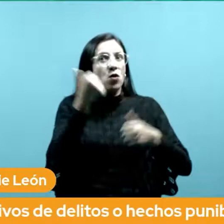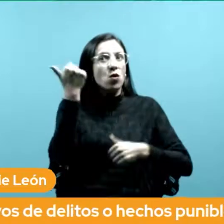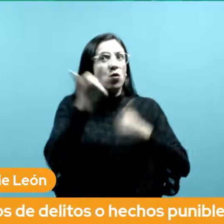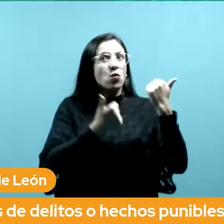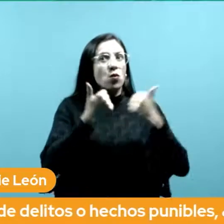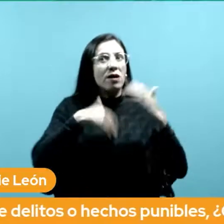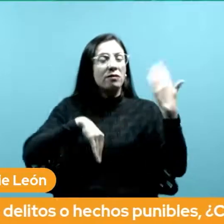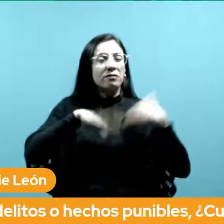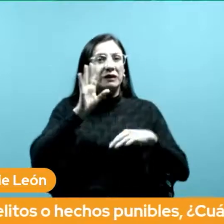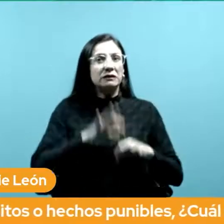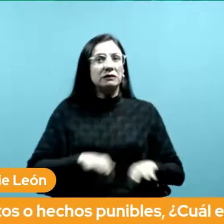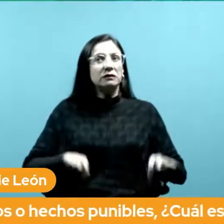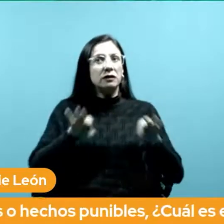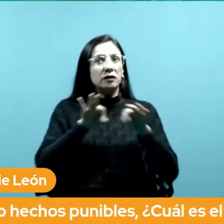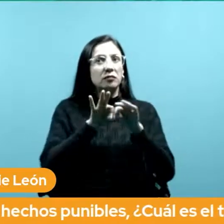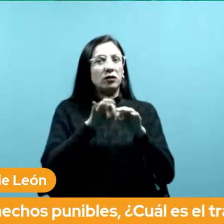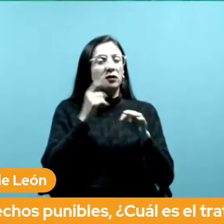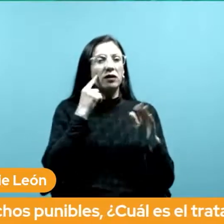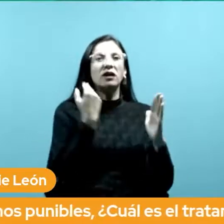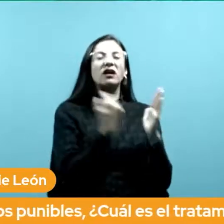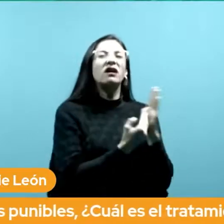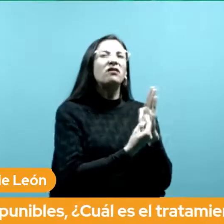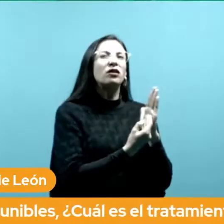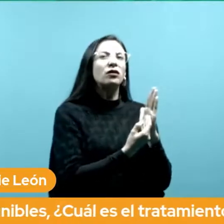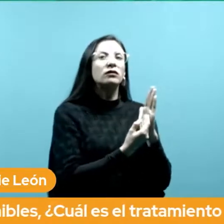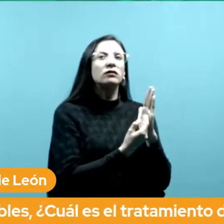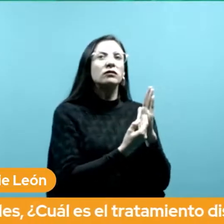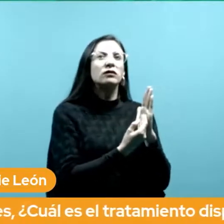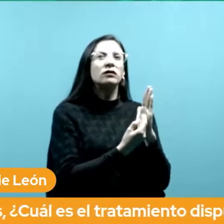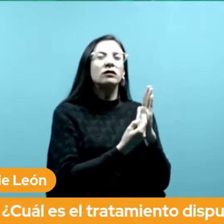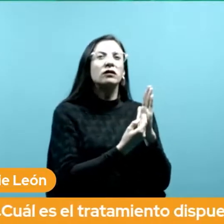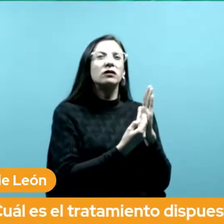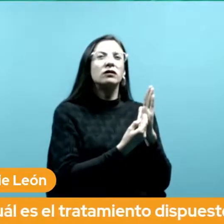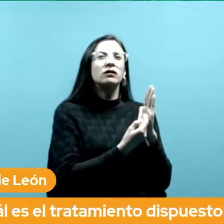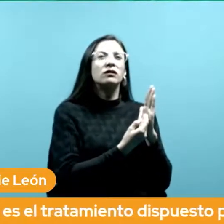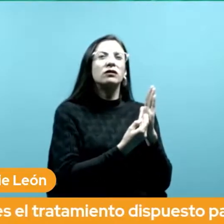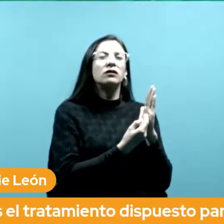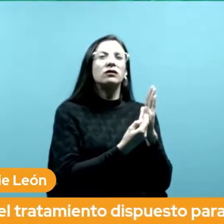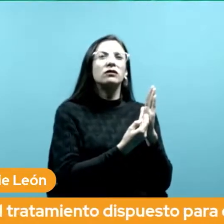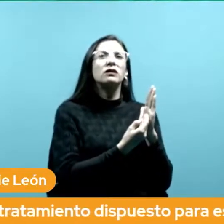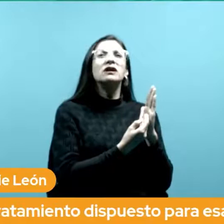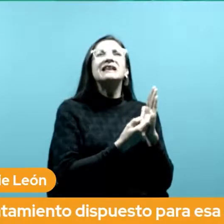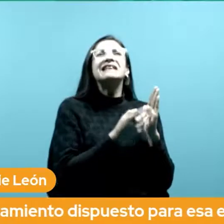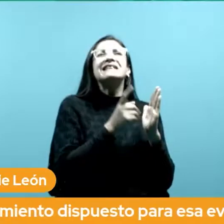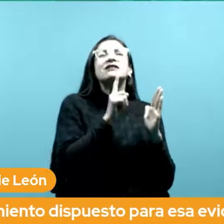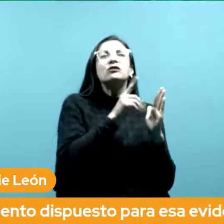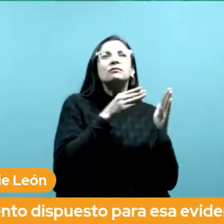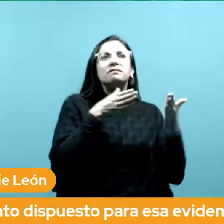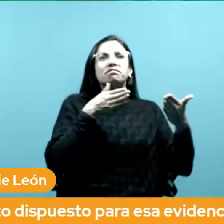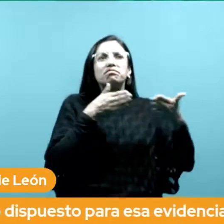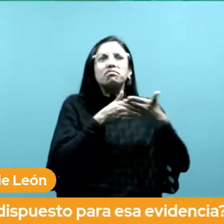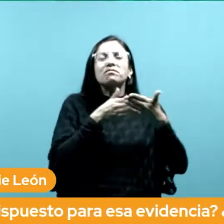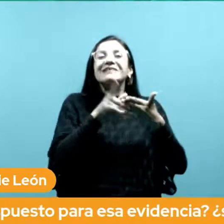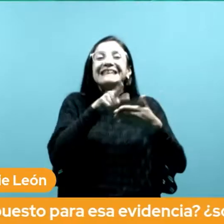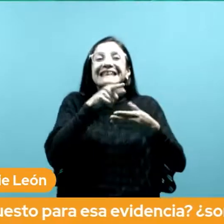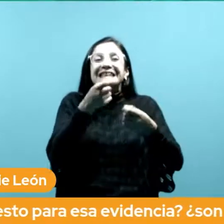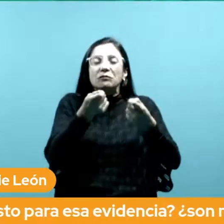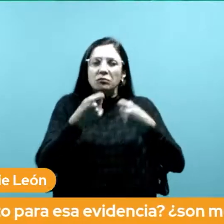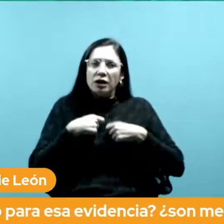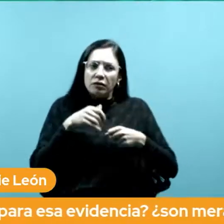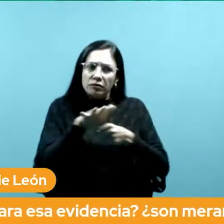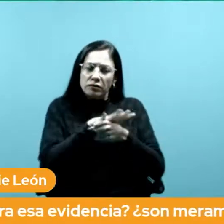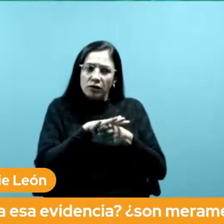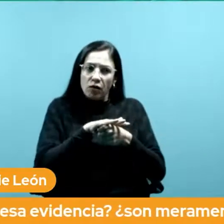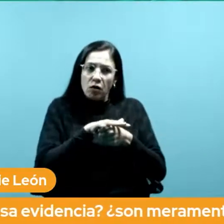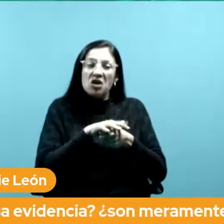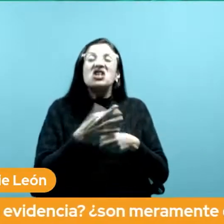meramente contentivos de los sucesos o son fuente para la reivindicación